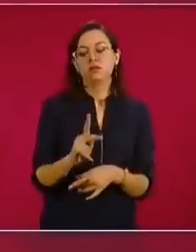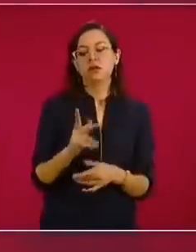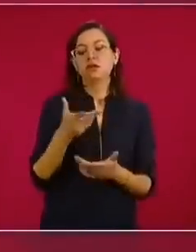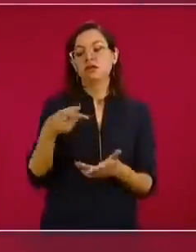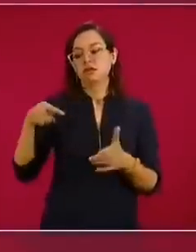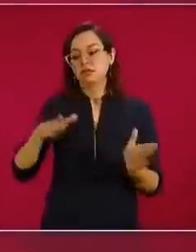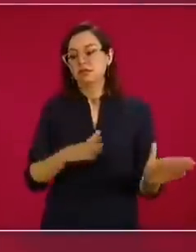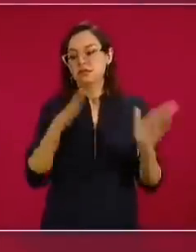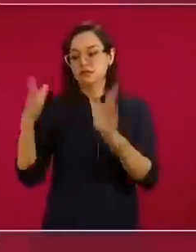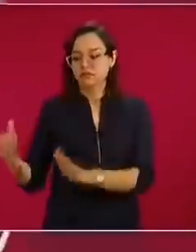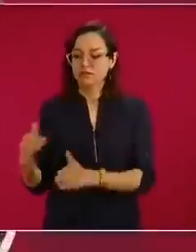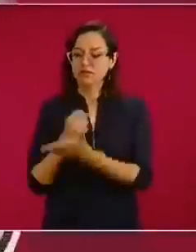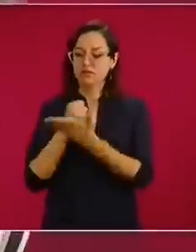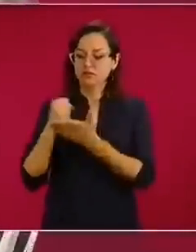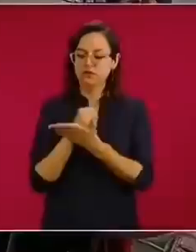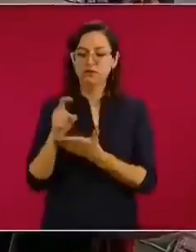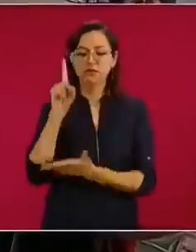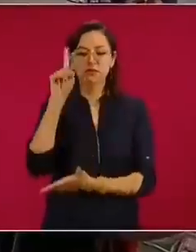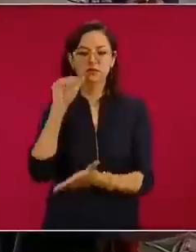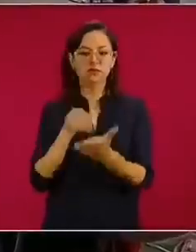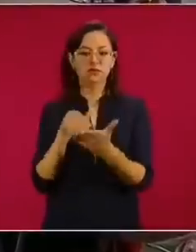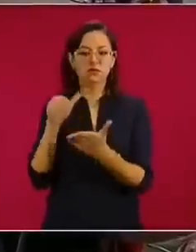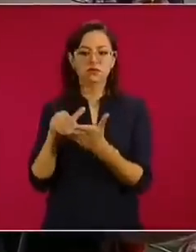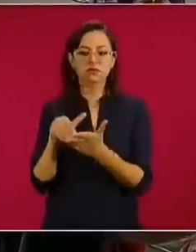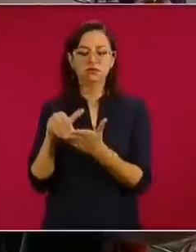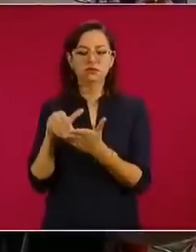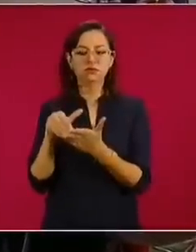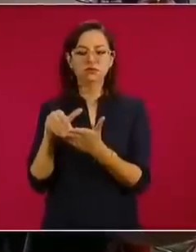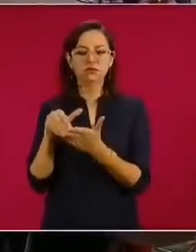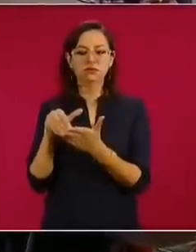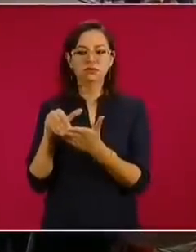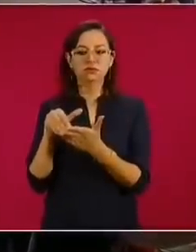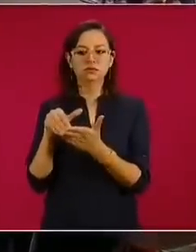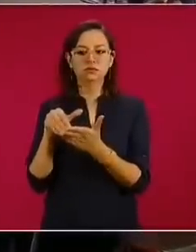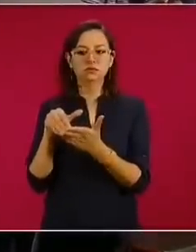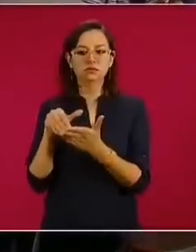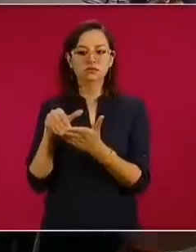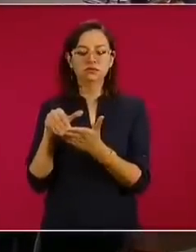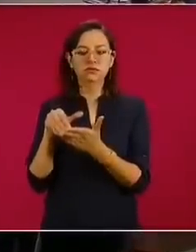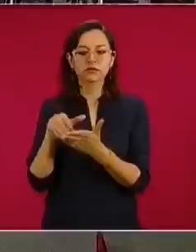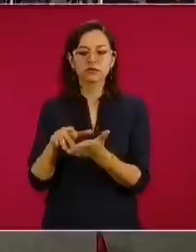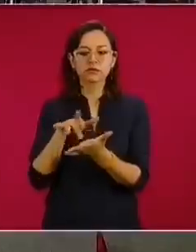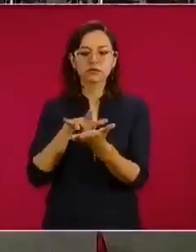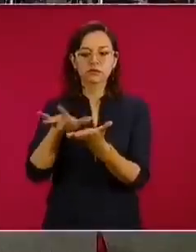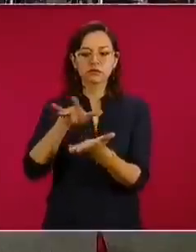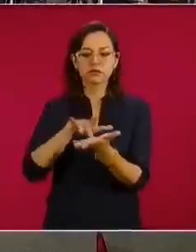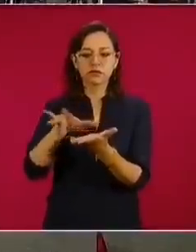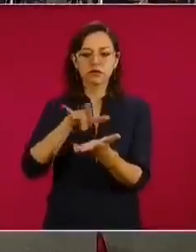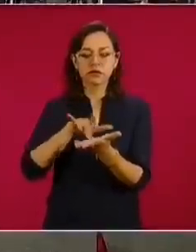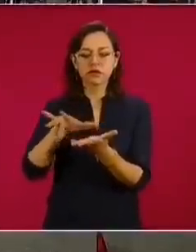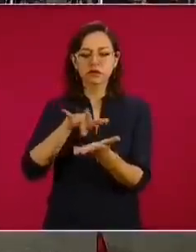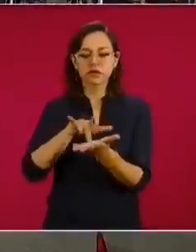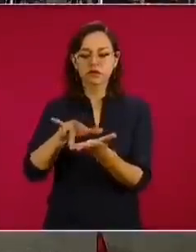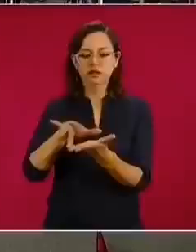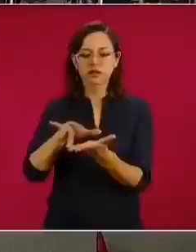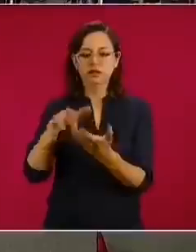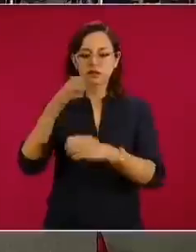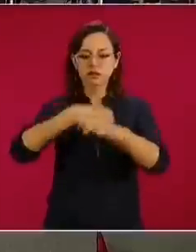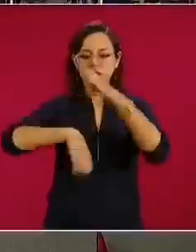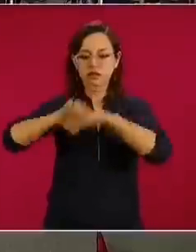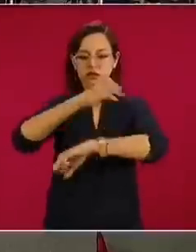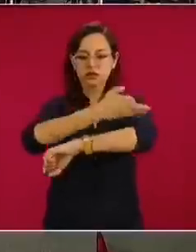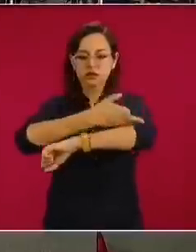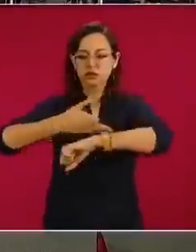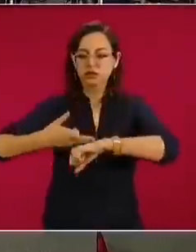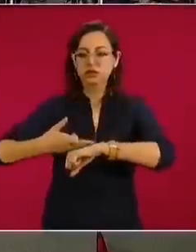microcréditos de financiamiento a empresas